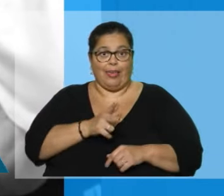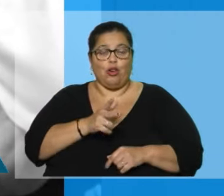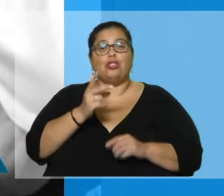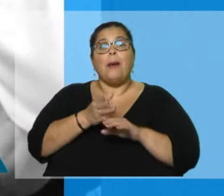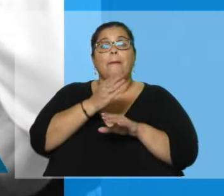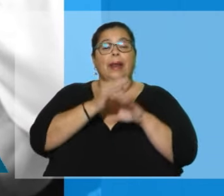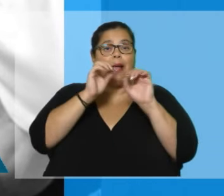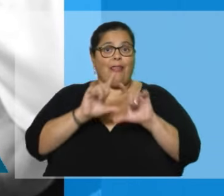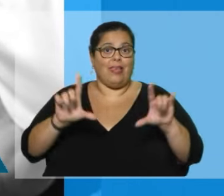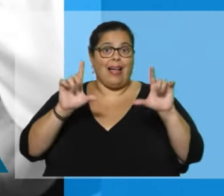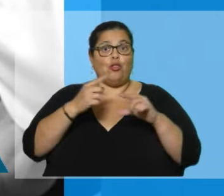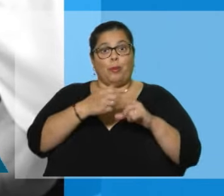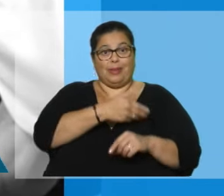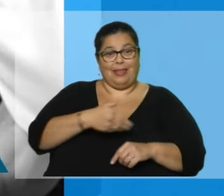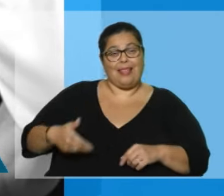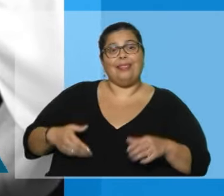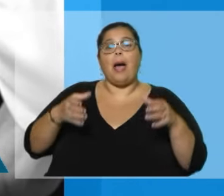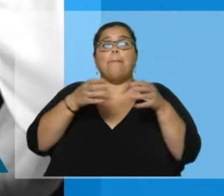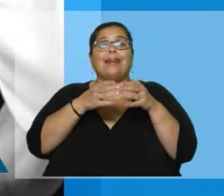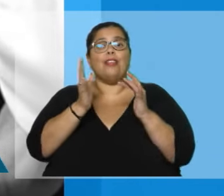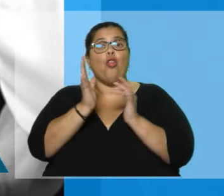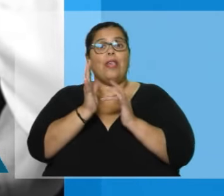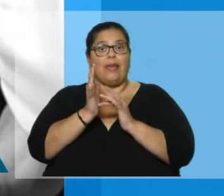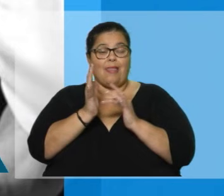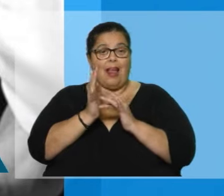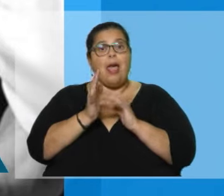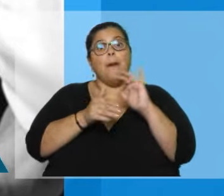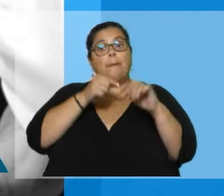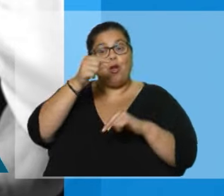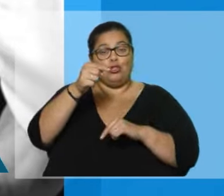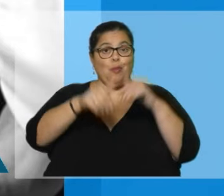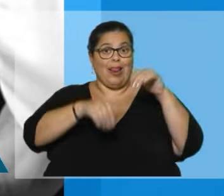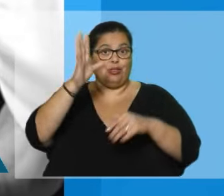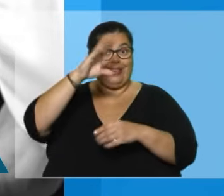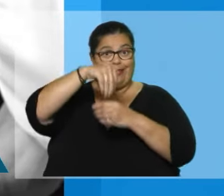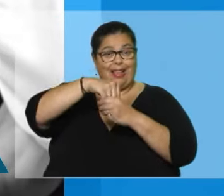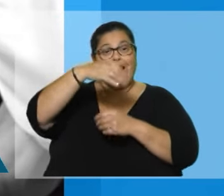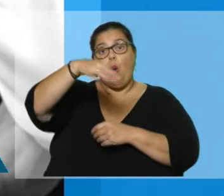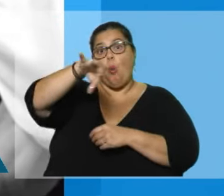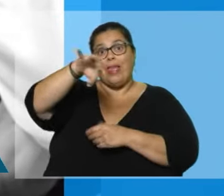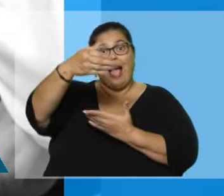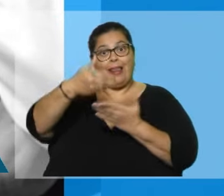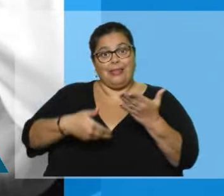Presidencia de la República por el Partido Digital, que se presenta en las elecciones internas con lista única.